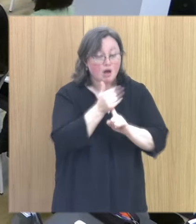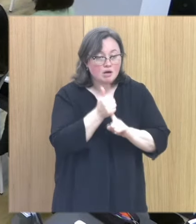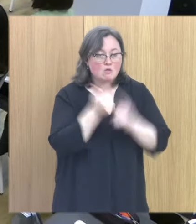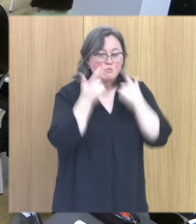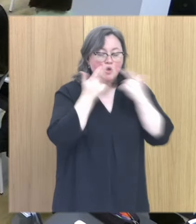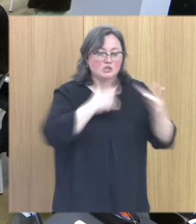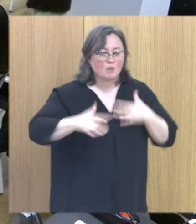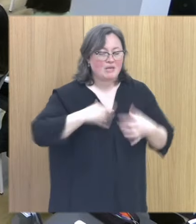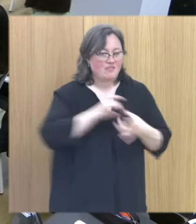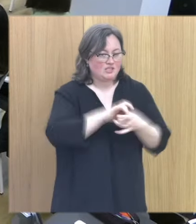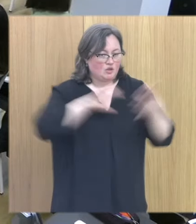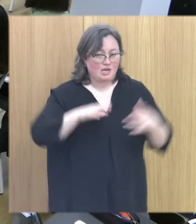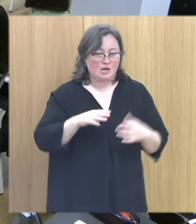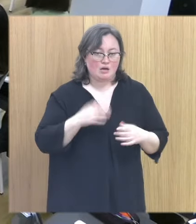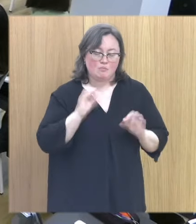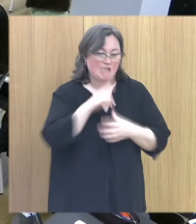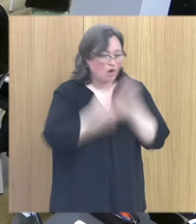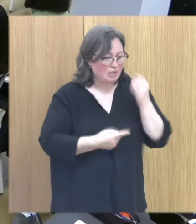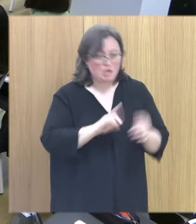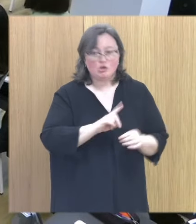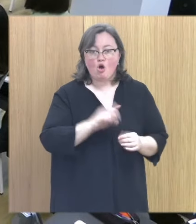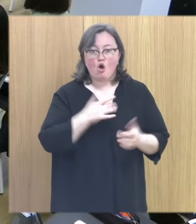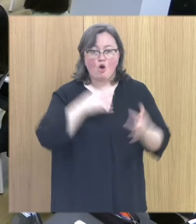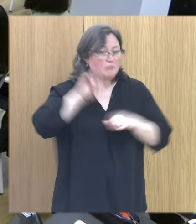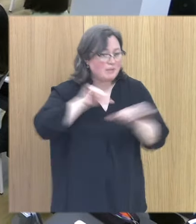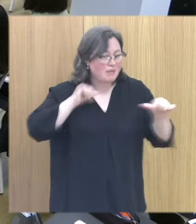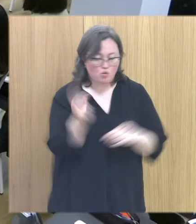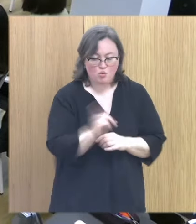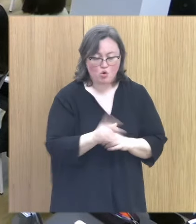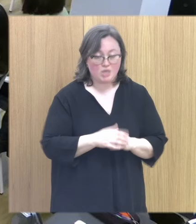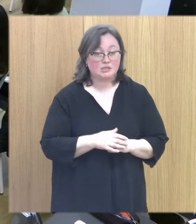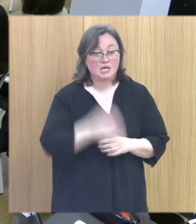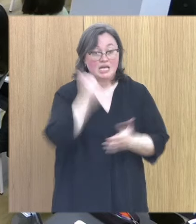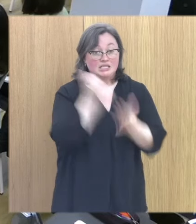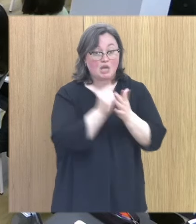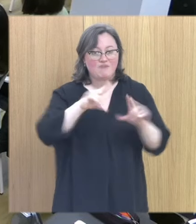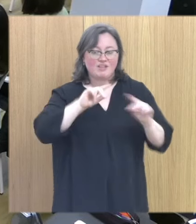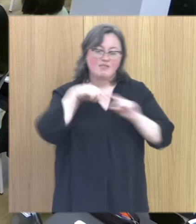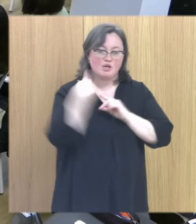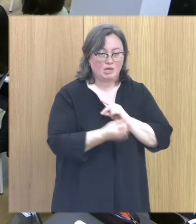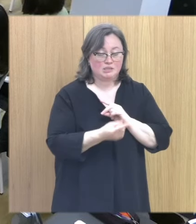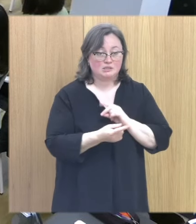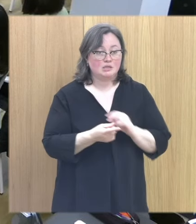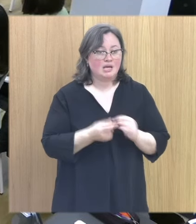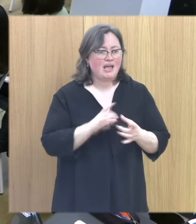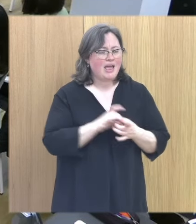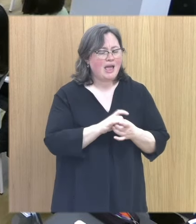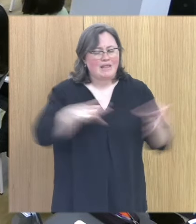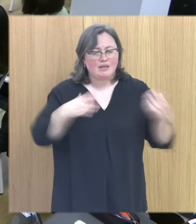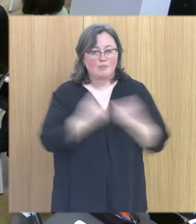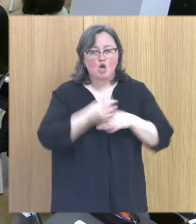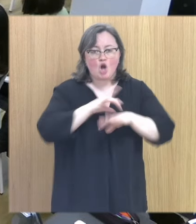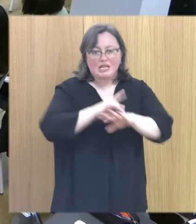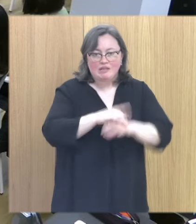sintomatología disociativa ni de agotamiento ni de reexperimentación postraumática no tiene absolutamente nada que ver ni con la